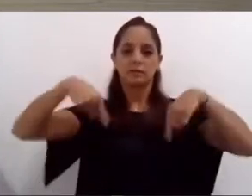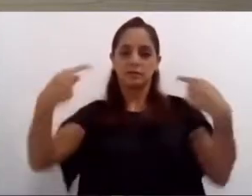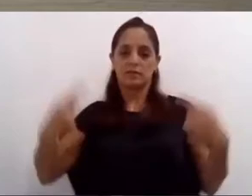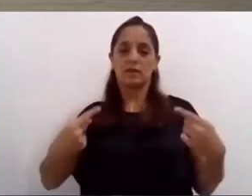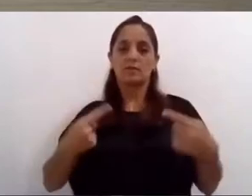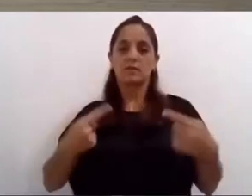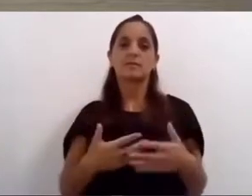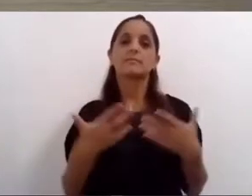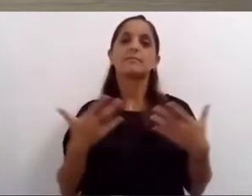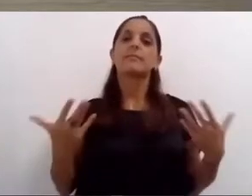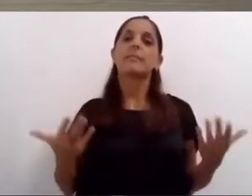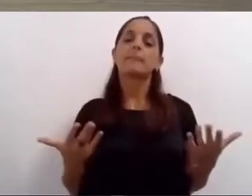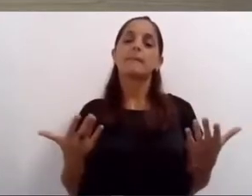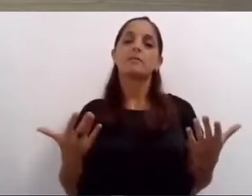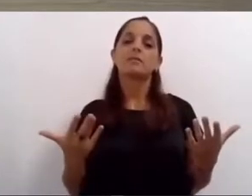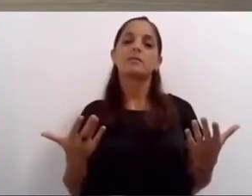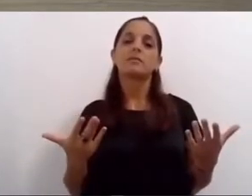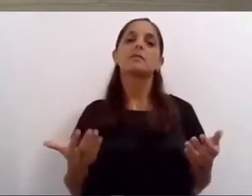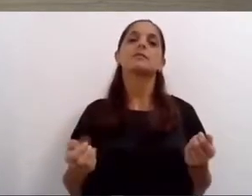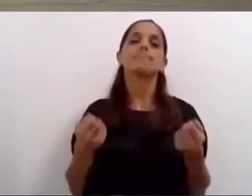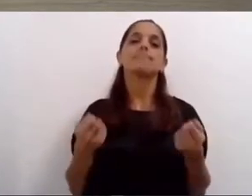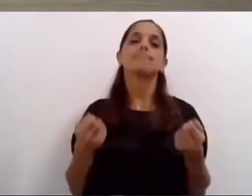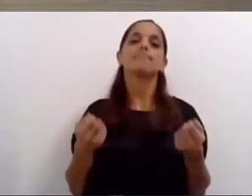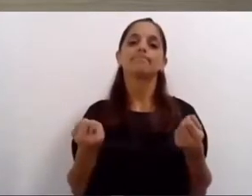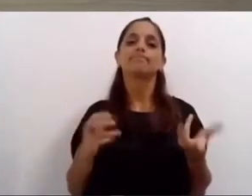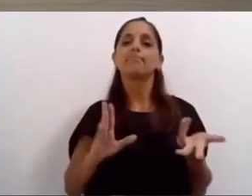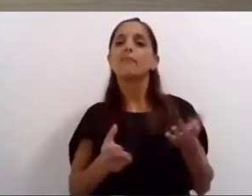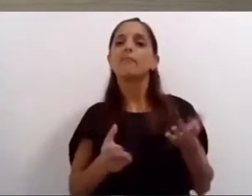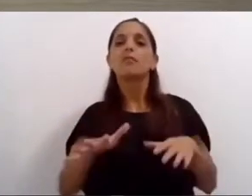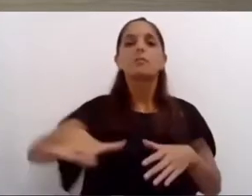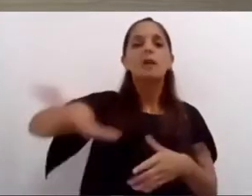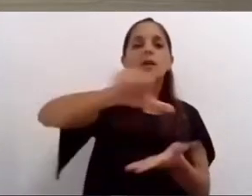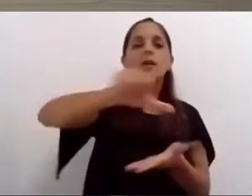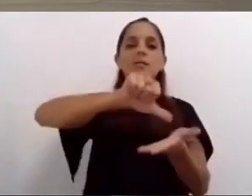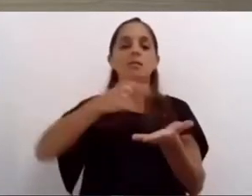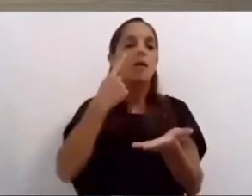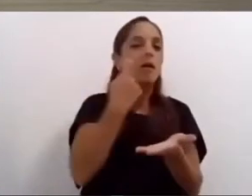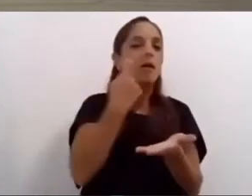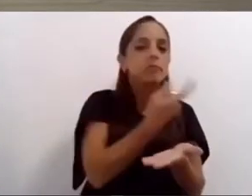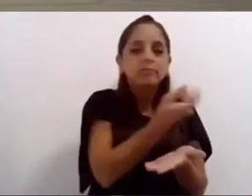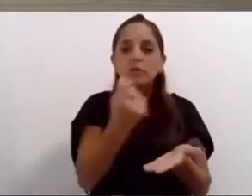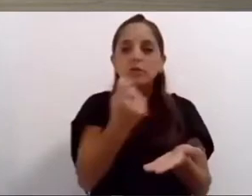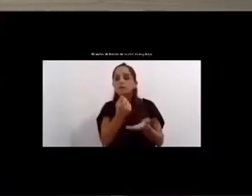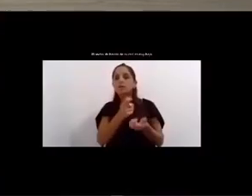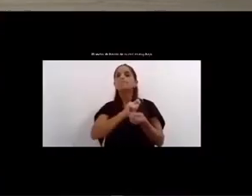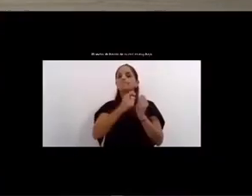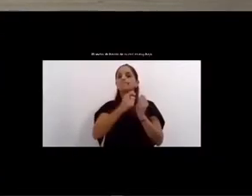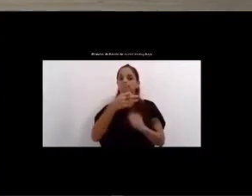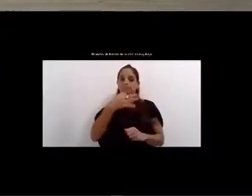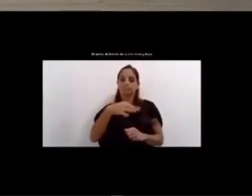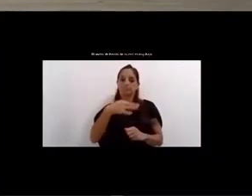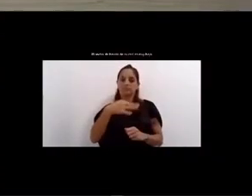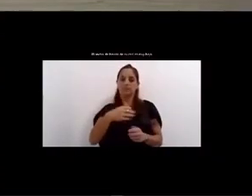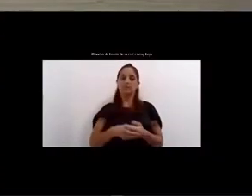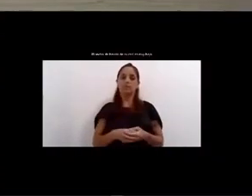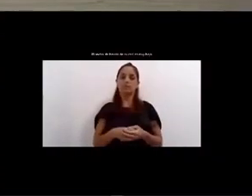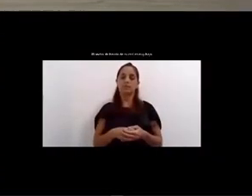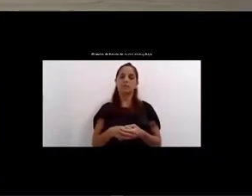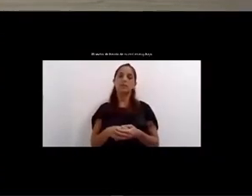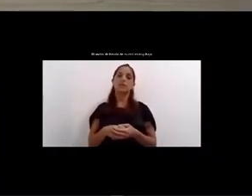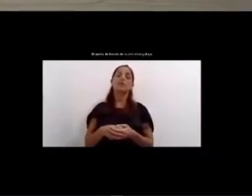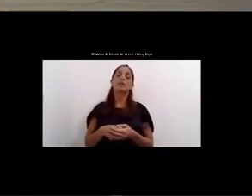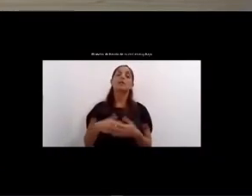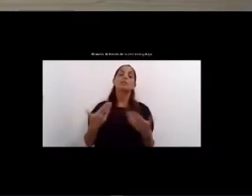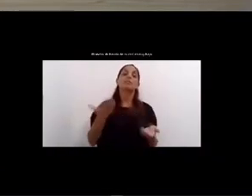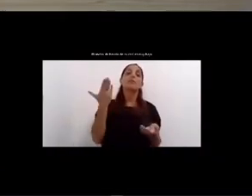para eso debíamos comenzar una reforma del esquema de control de la ciudad si había algo que era prioritario para aportar nuestras herramientas frente